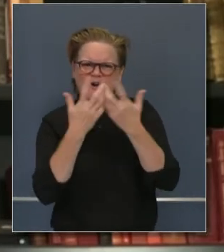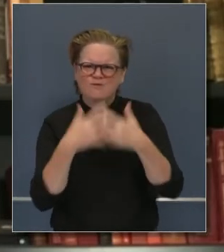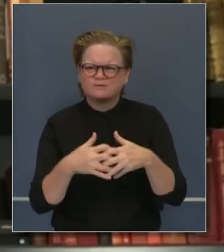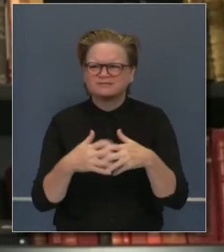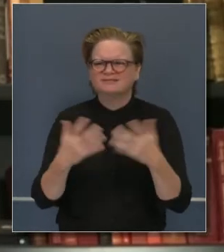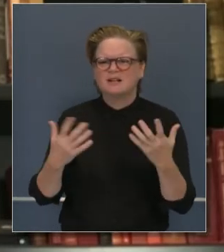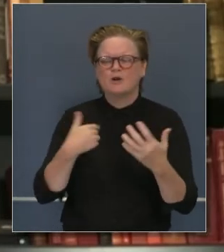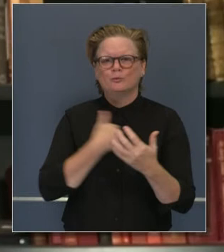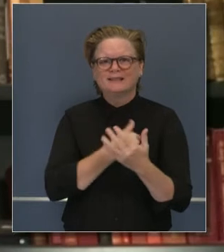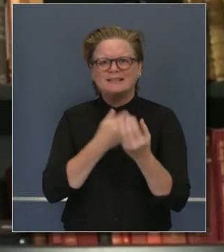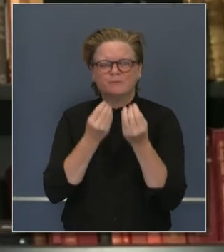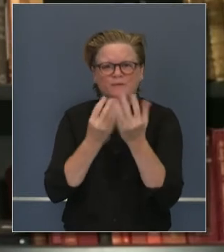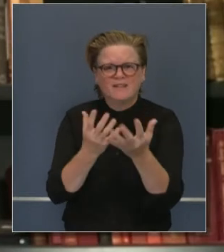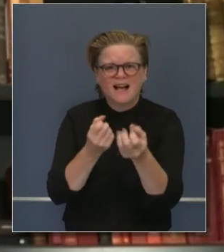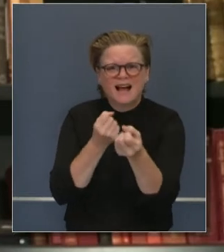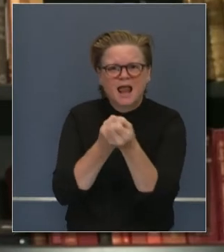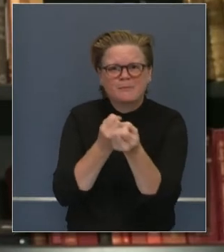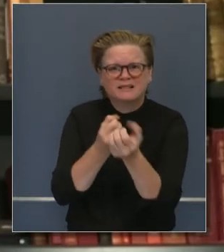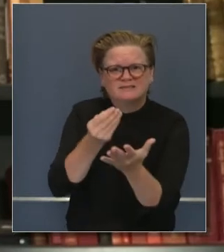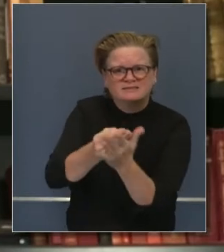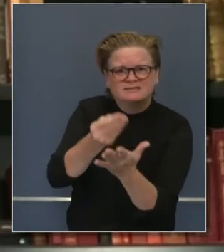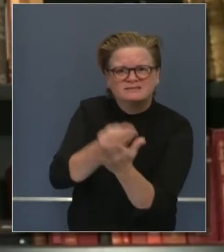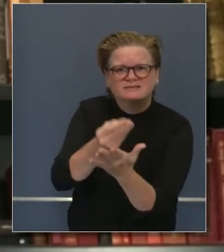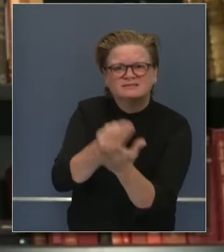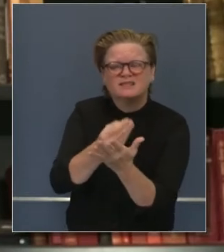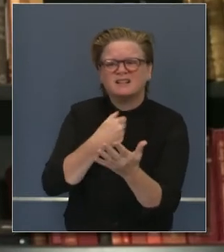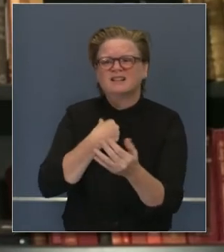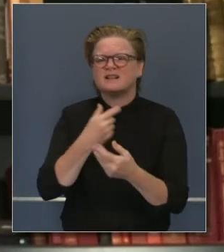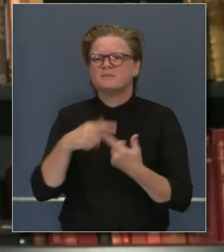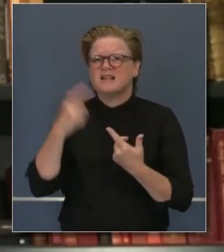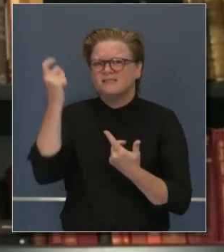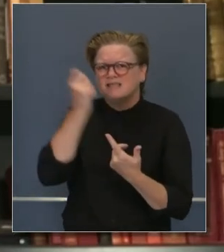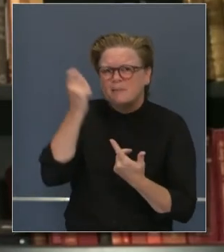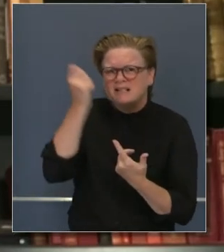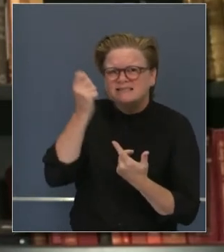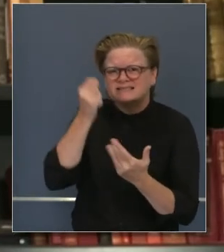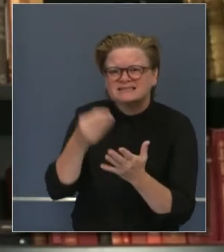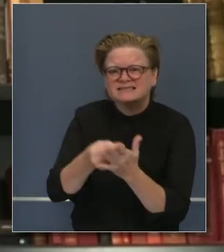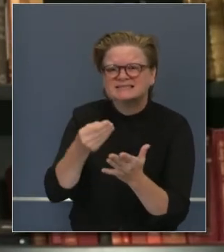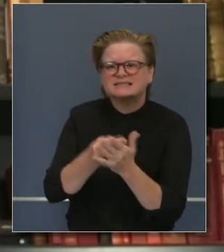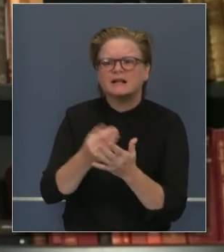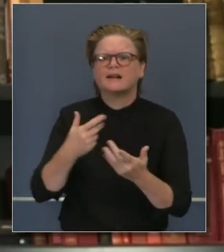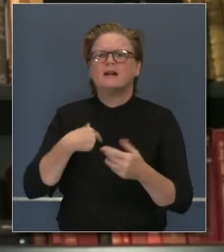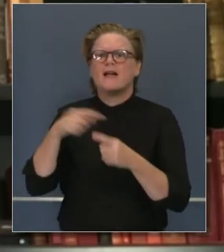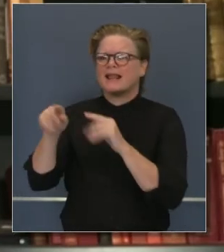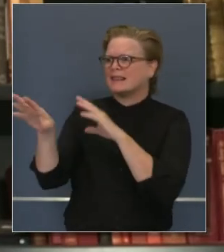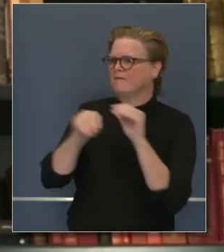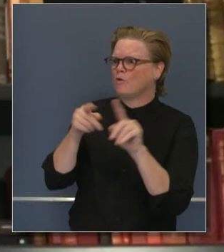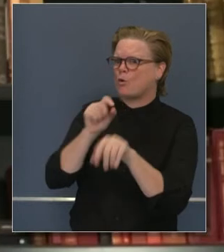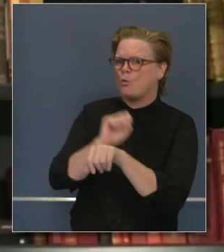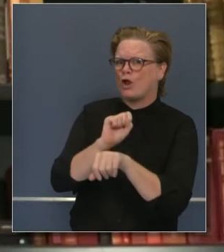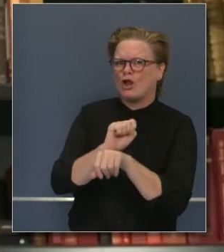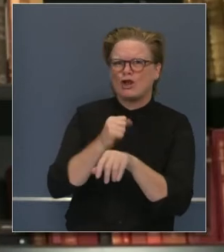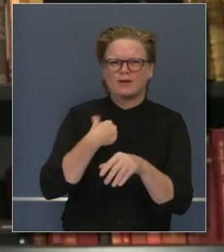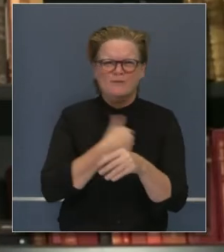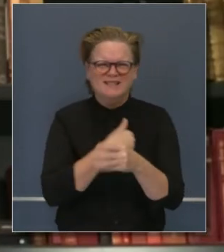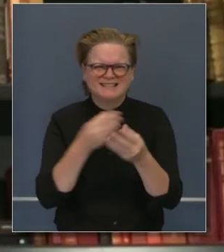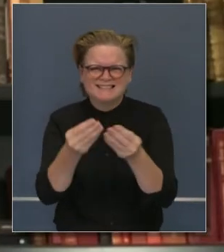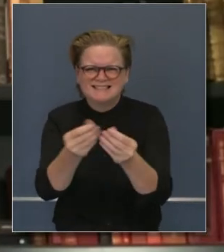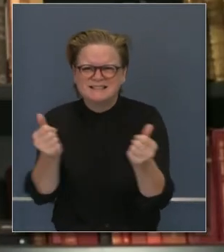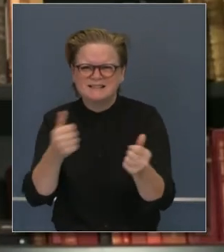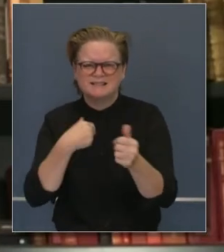apoyo económico, otras protecciones legales que han sido